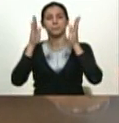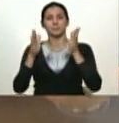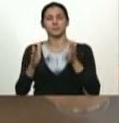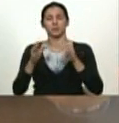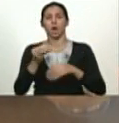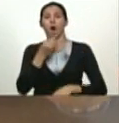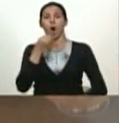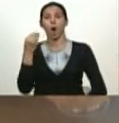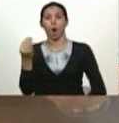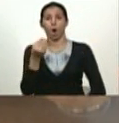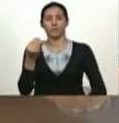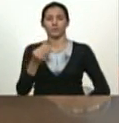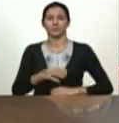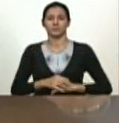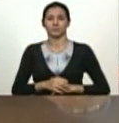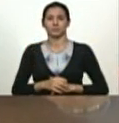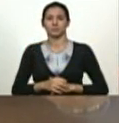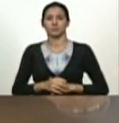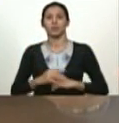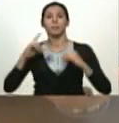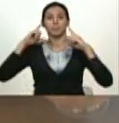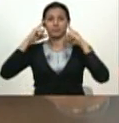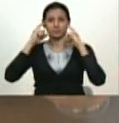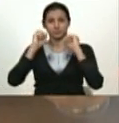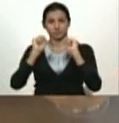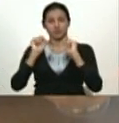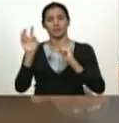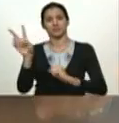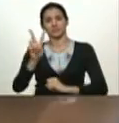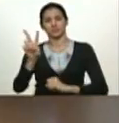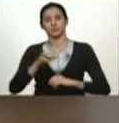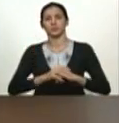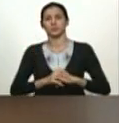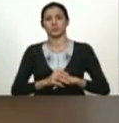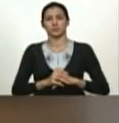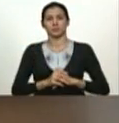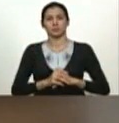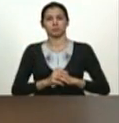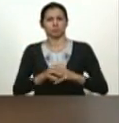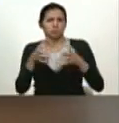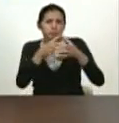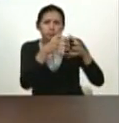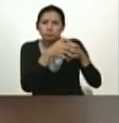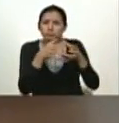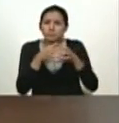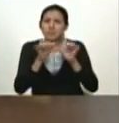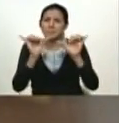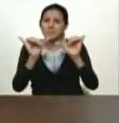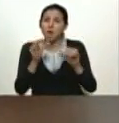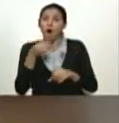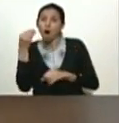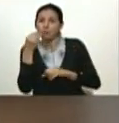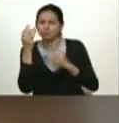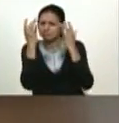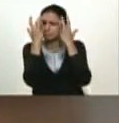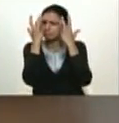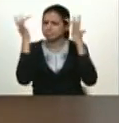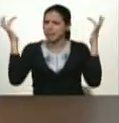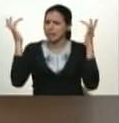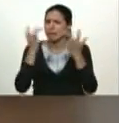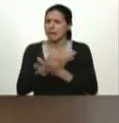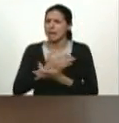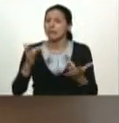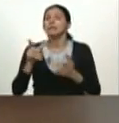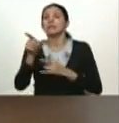joven profesional venezolano surgido de los equipos de las jóvenes generaciones brillantes de